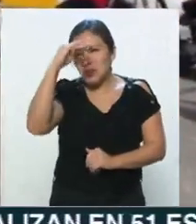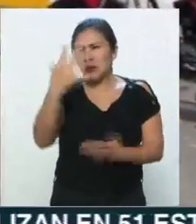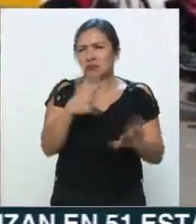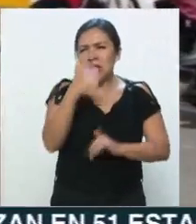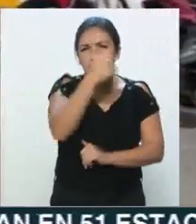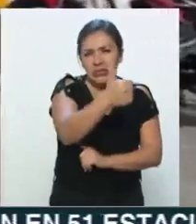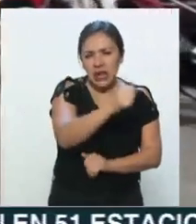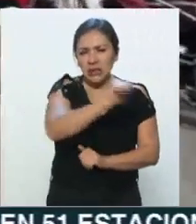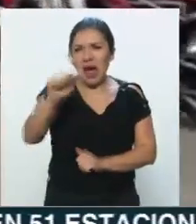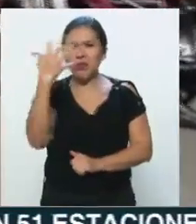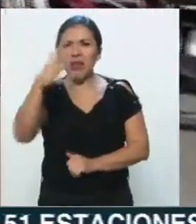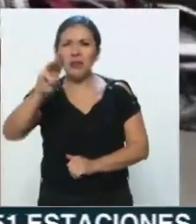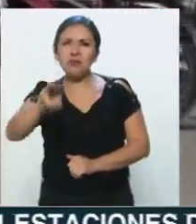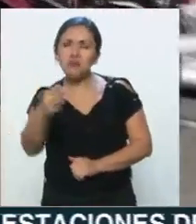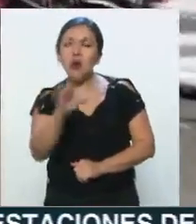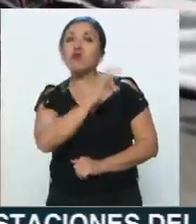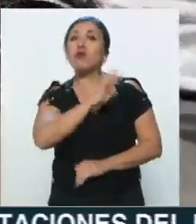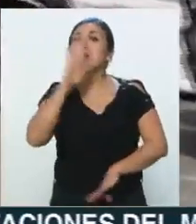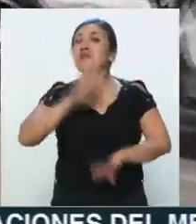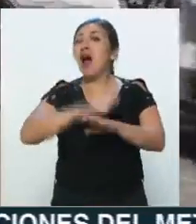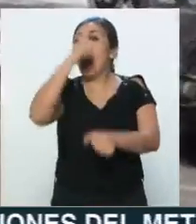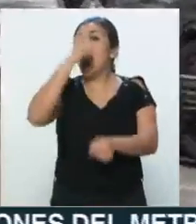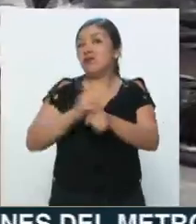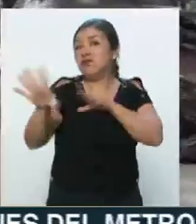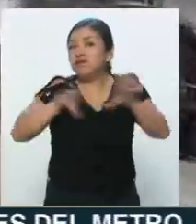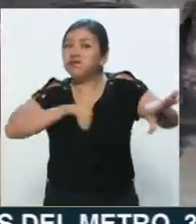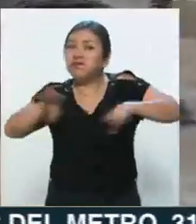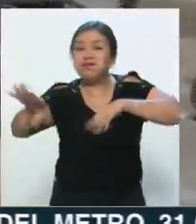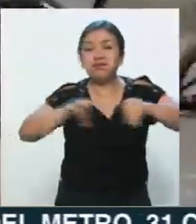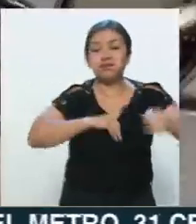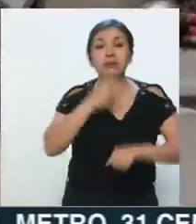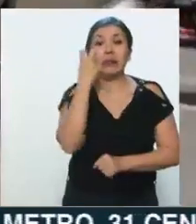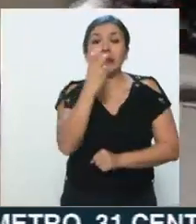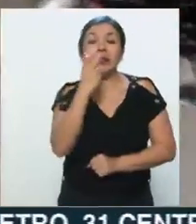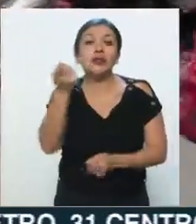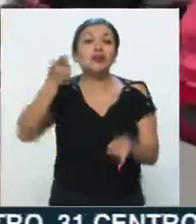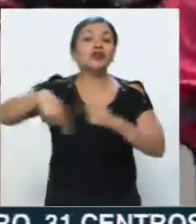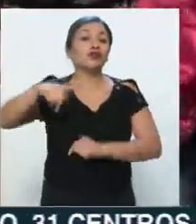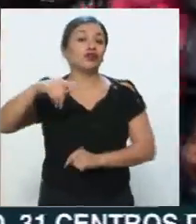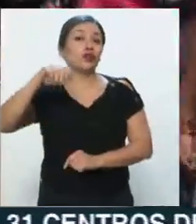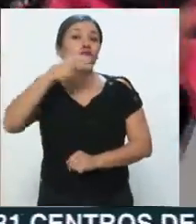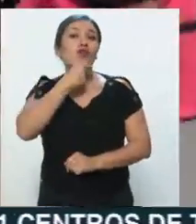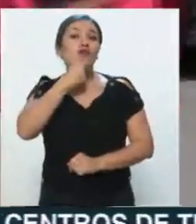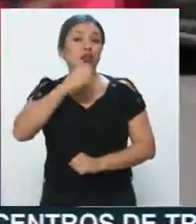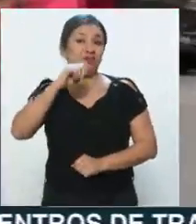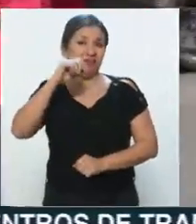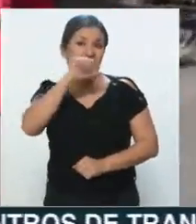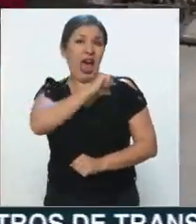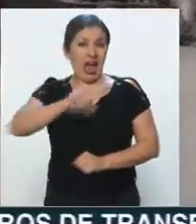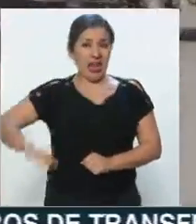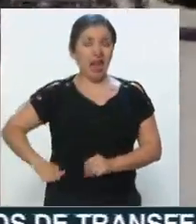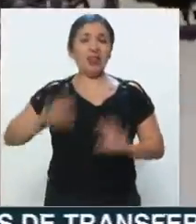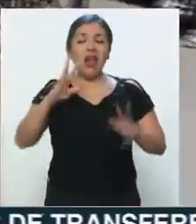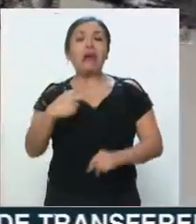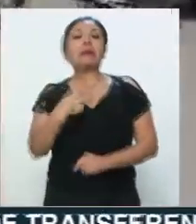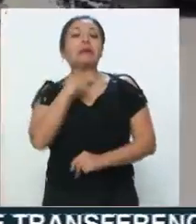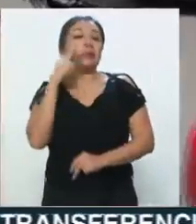del 6 al 10 de mayo puede darse el punto máximo de contagios, por lo que el alcalde de la demarcación, Vidal Llerenas, señaló